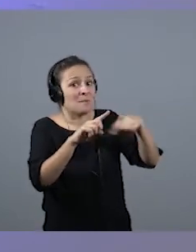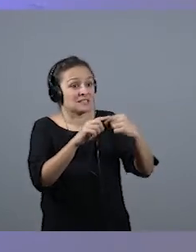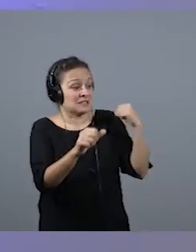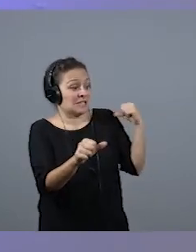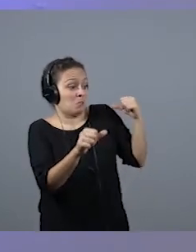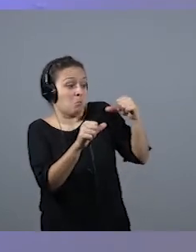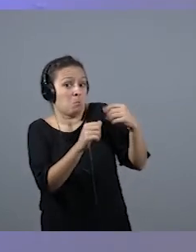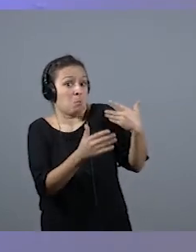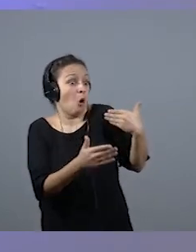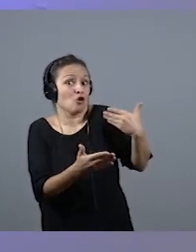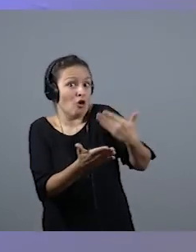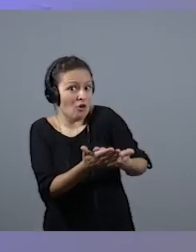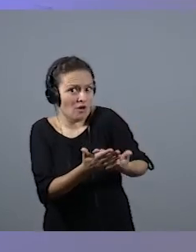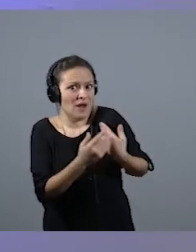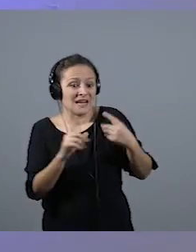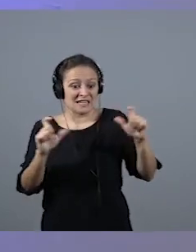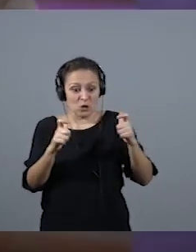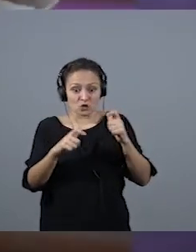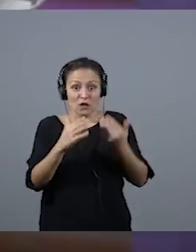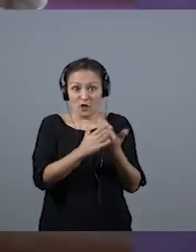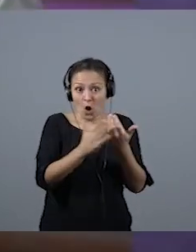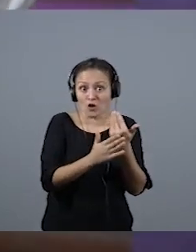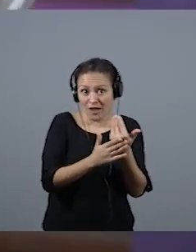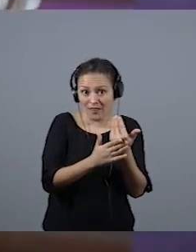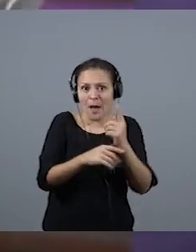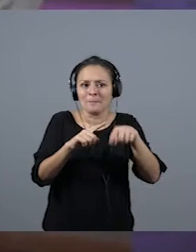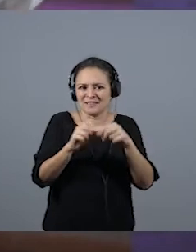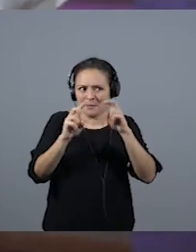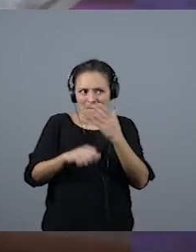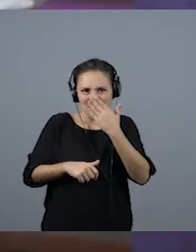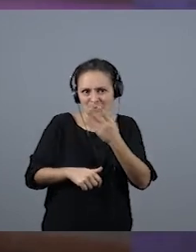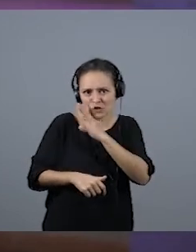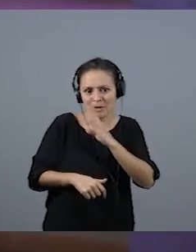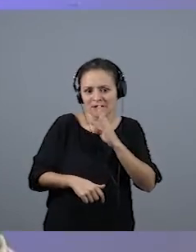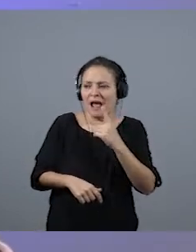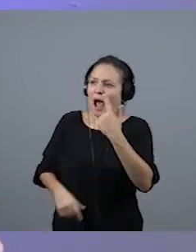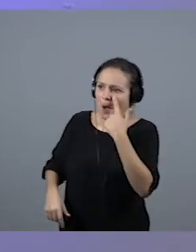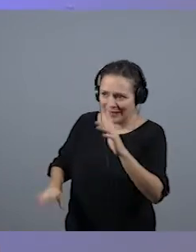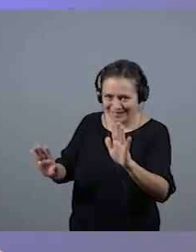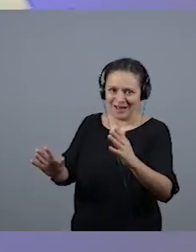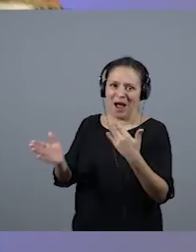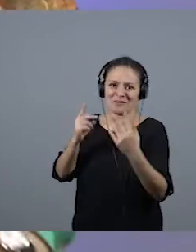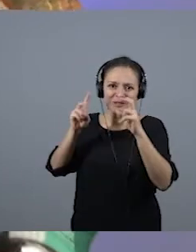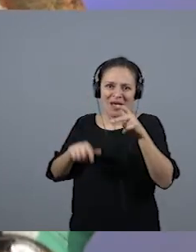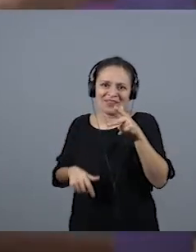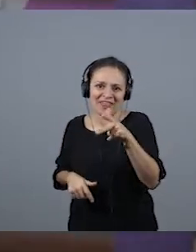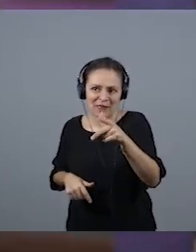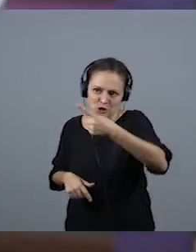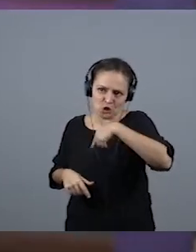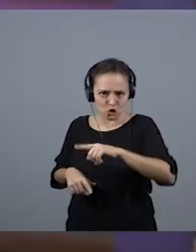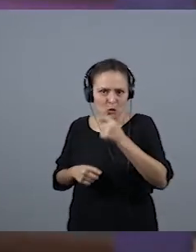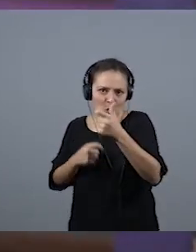jornada, como existe mucho más permiso maternal. Estamos hablando de derechos que hemos adquirido con el tiempo,